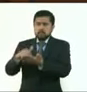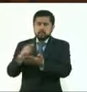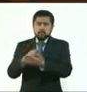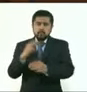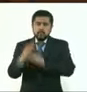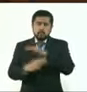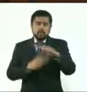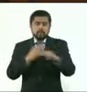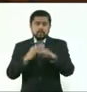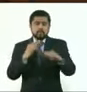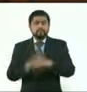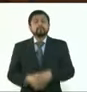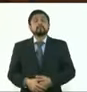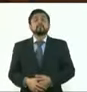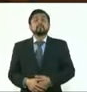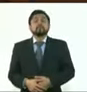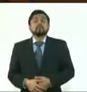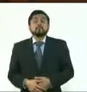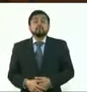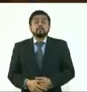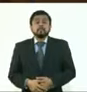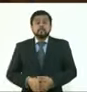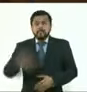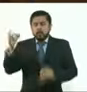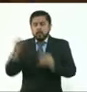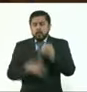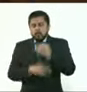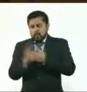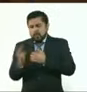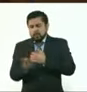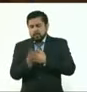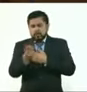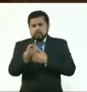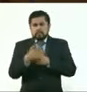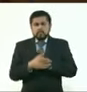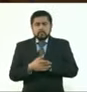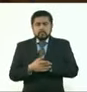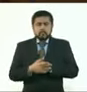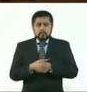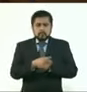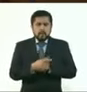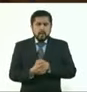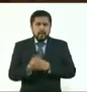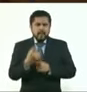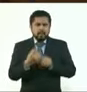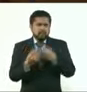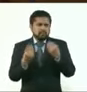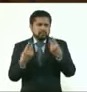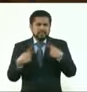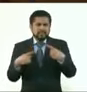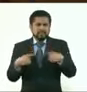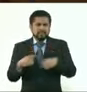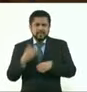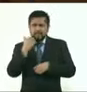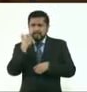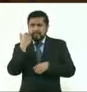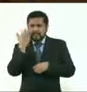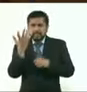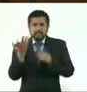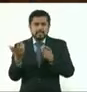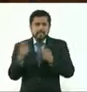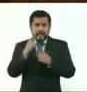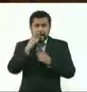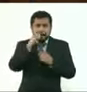este tema de la demanda de pruebas, pues preguntarle cómo lo están enfrentando tanto las